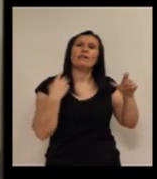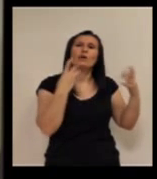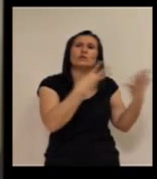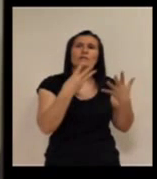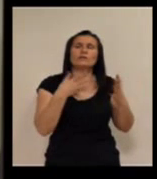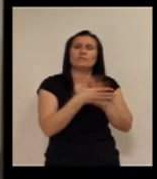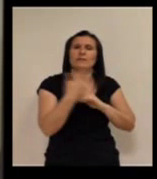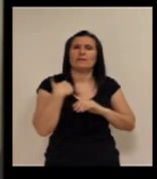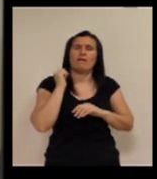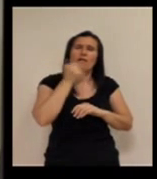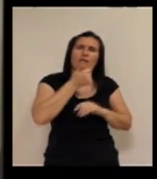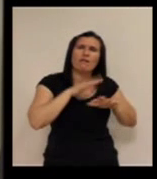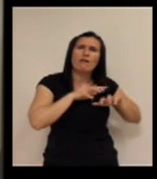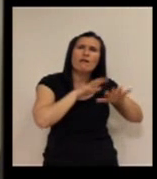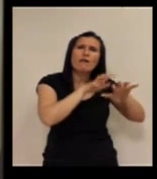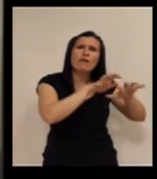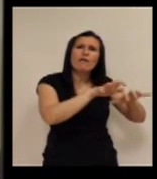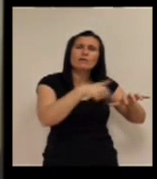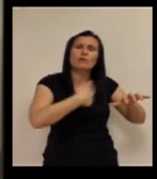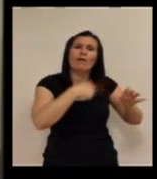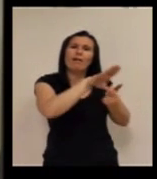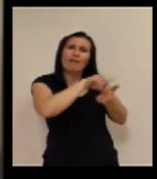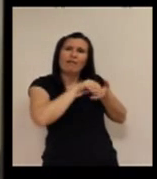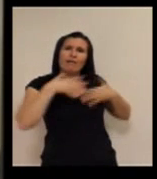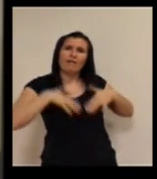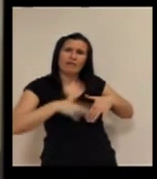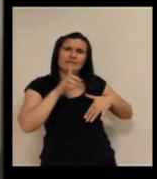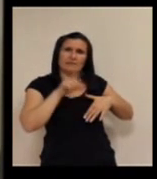eso es aprendizaje que yo también cojo.